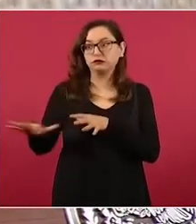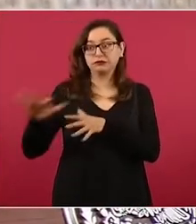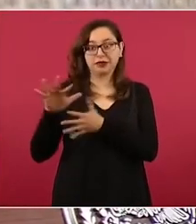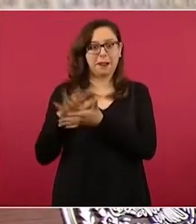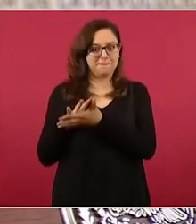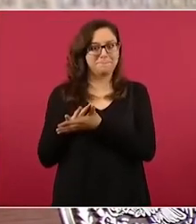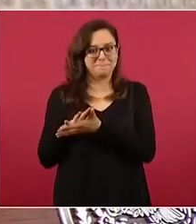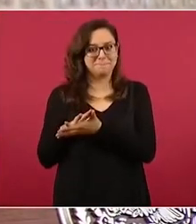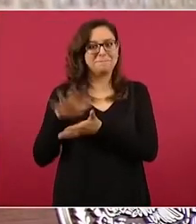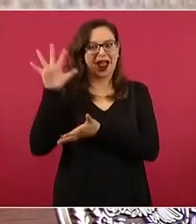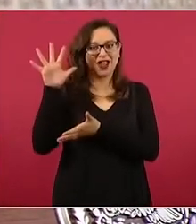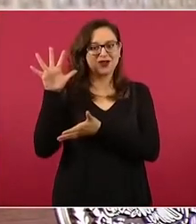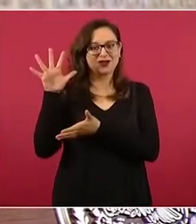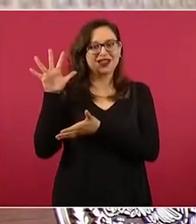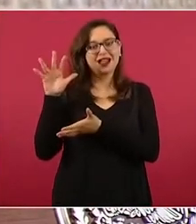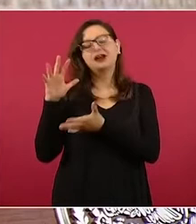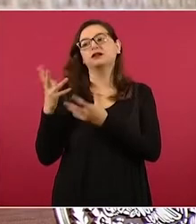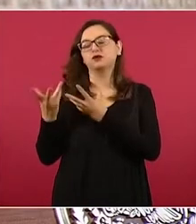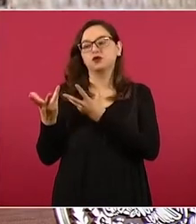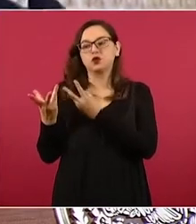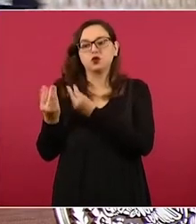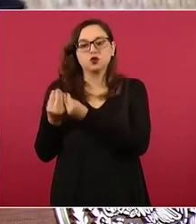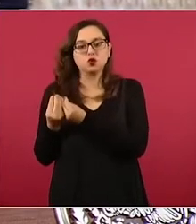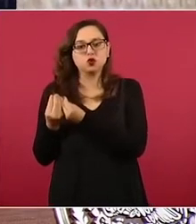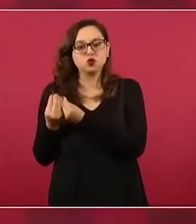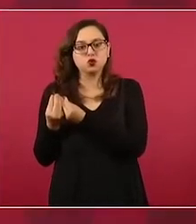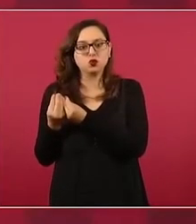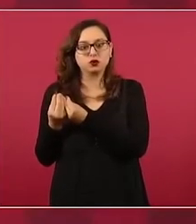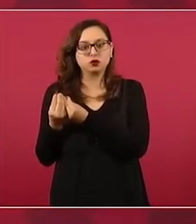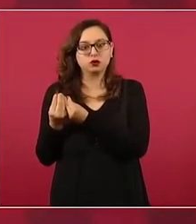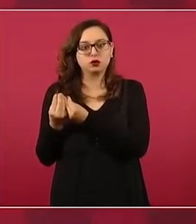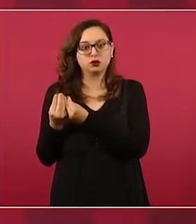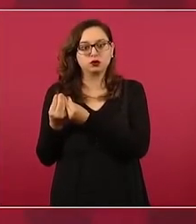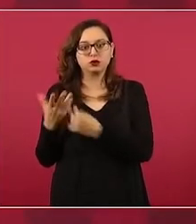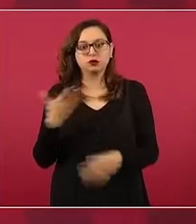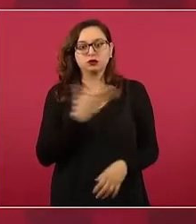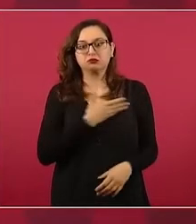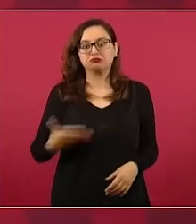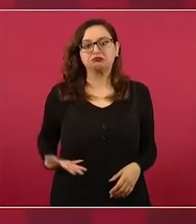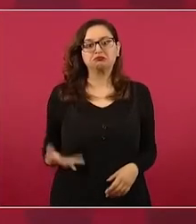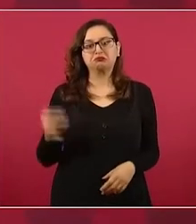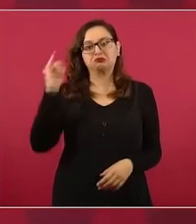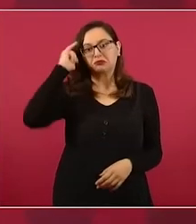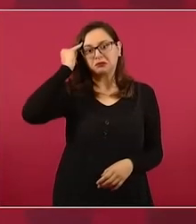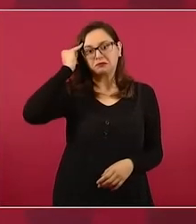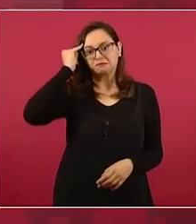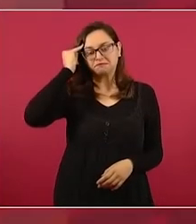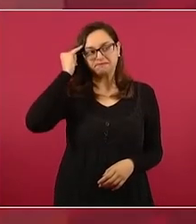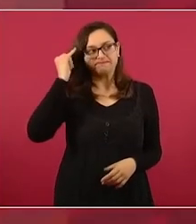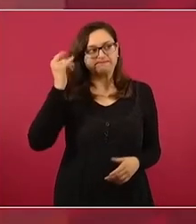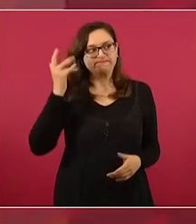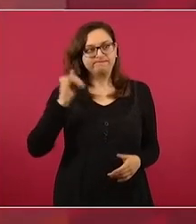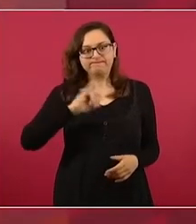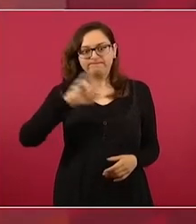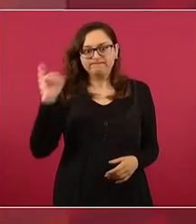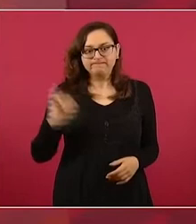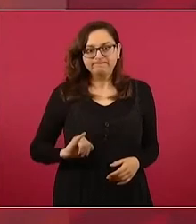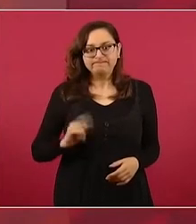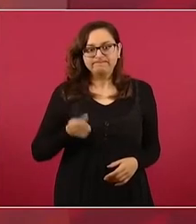mayoría y que nunca habían tenido un presidente indígena, se quedaron callados.